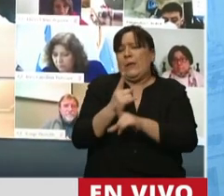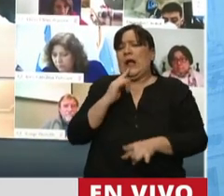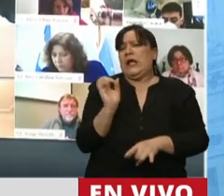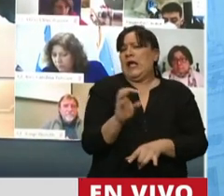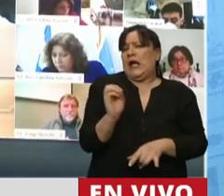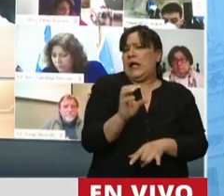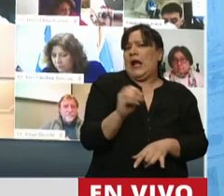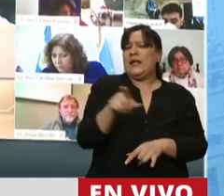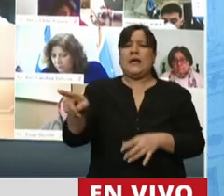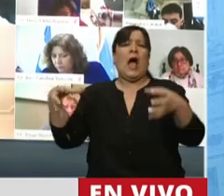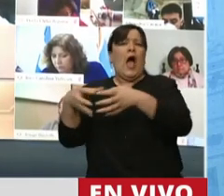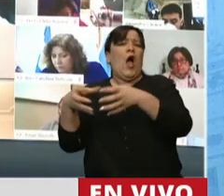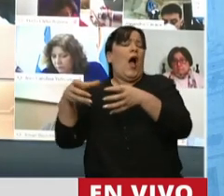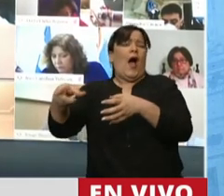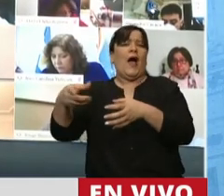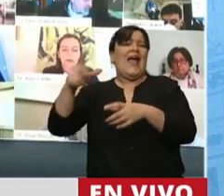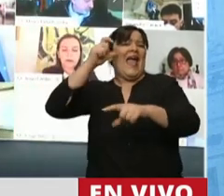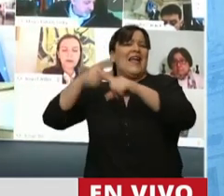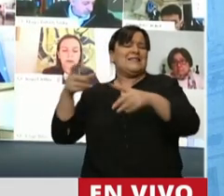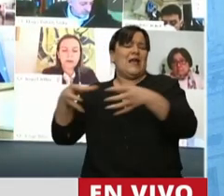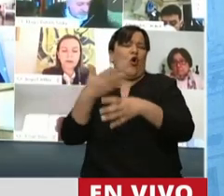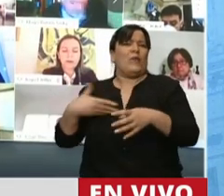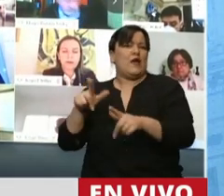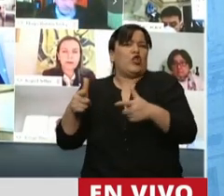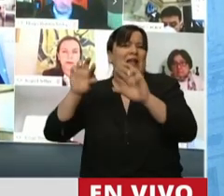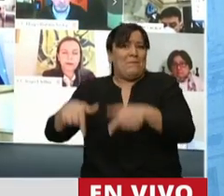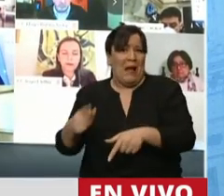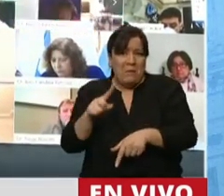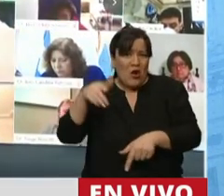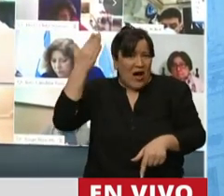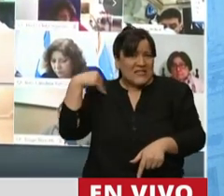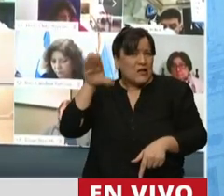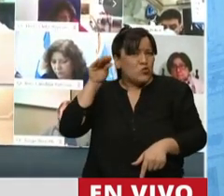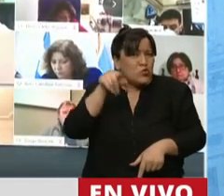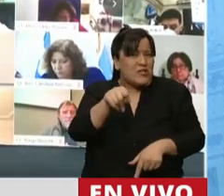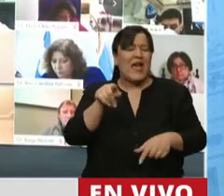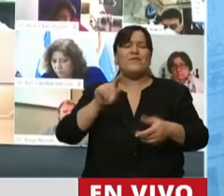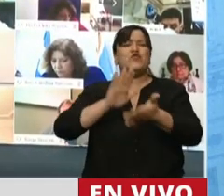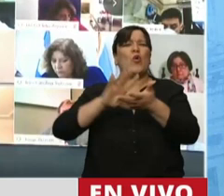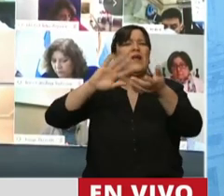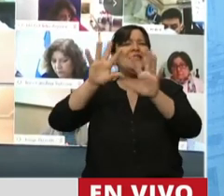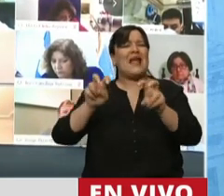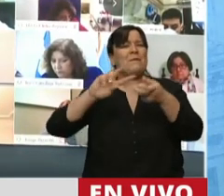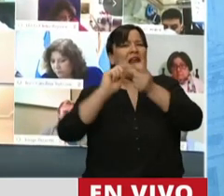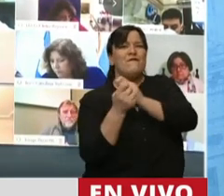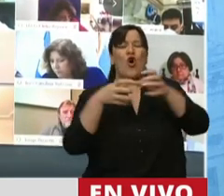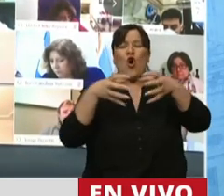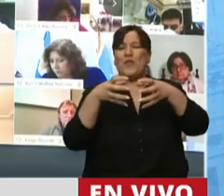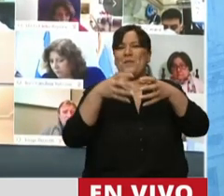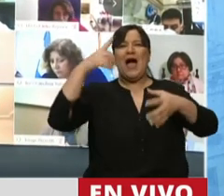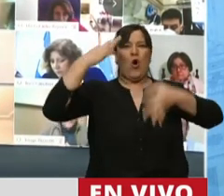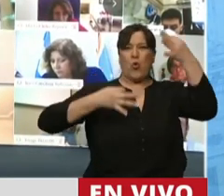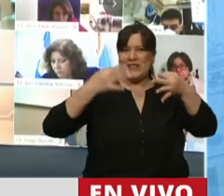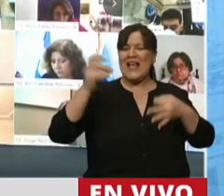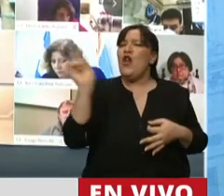nosotros no tenemos planes, pero ayer escuchamos en el plan, en la reforma judicial, reforma judicial que aclaremos,